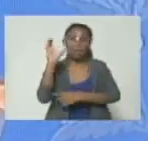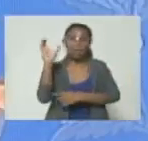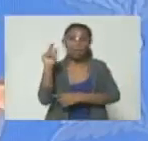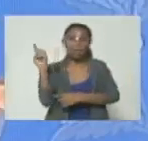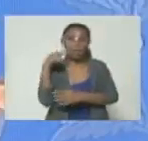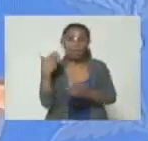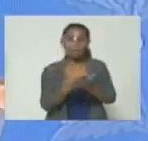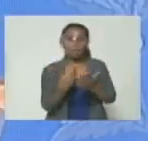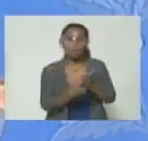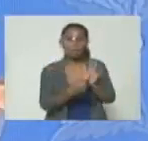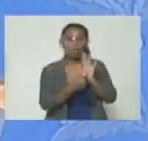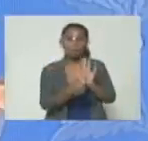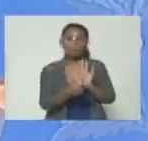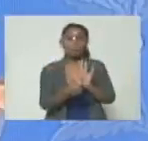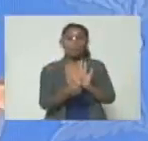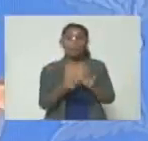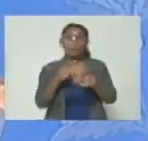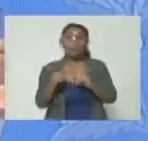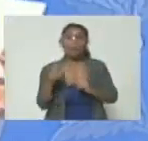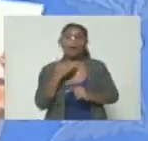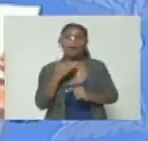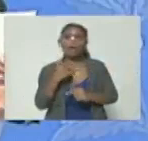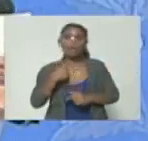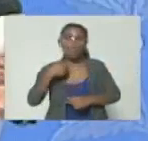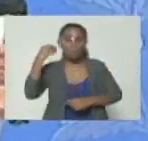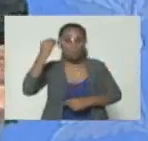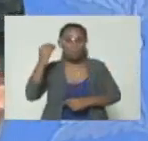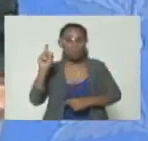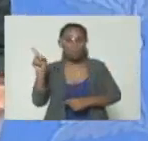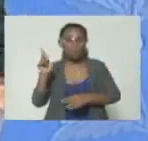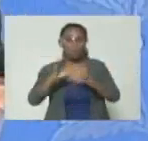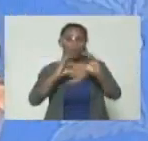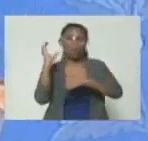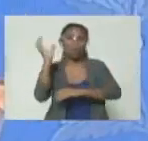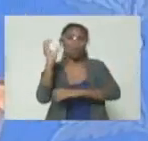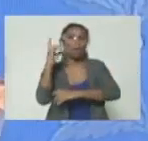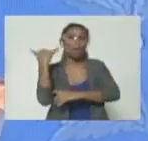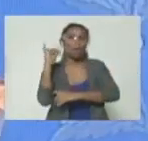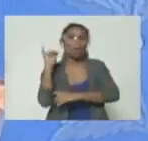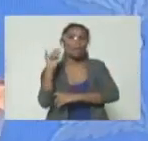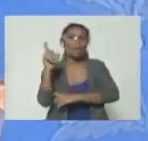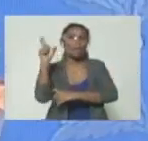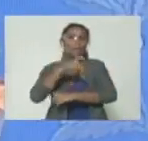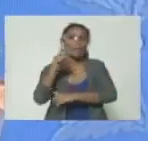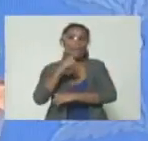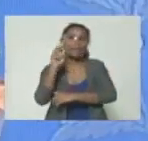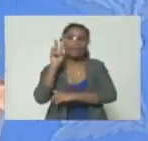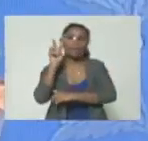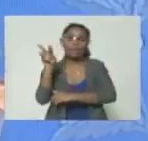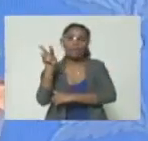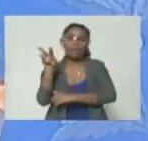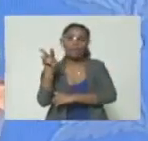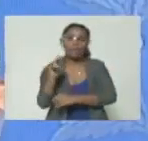están las pruebas pero hay algo que yo creo que los medios colombianos necesitan verlo